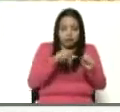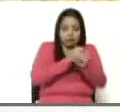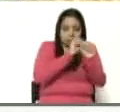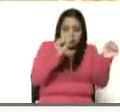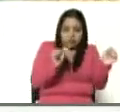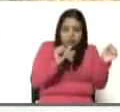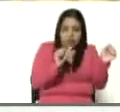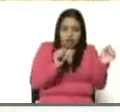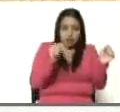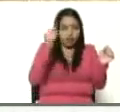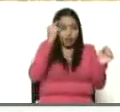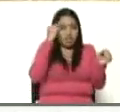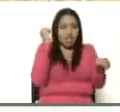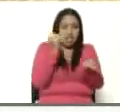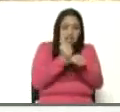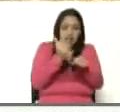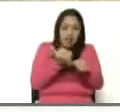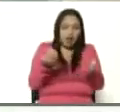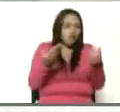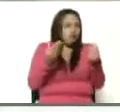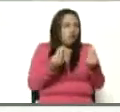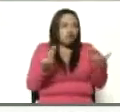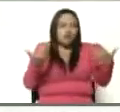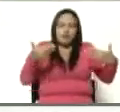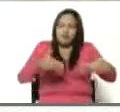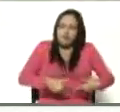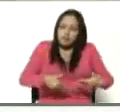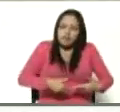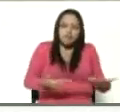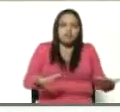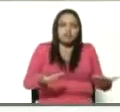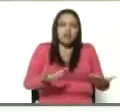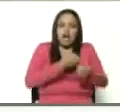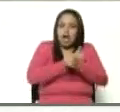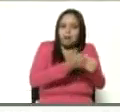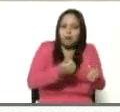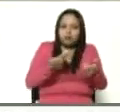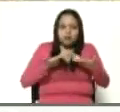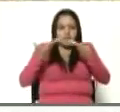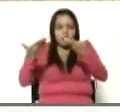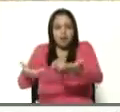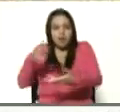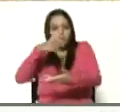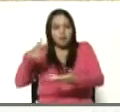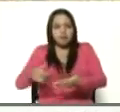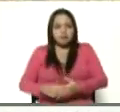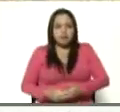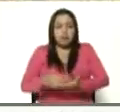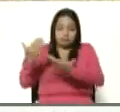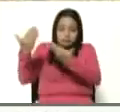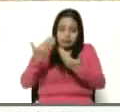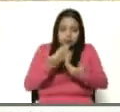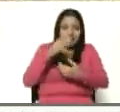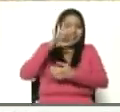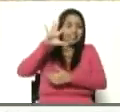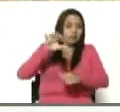trabajo que con mucha dedicación y con mucho cariño estamos llevando para nuestro pueblo. Llegamos a las 5 de la mañana,